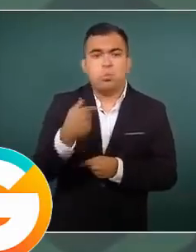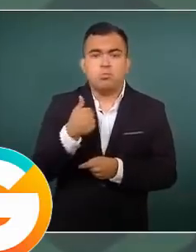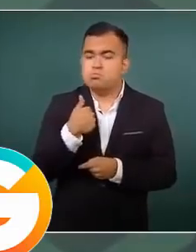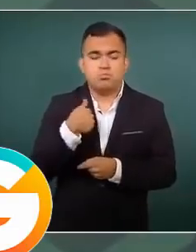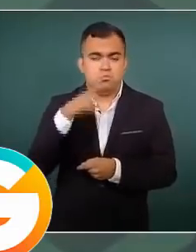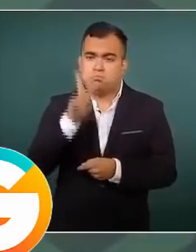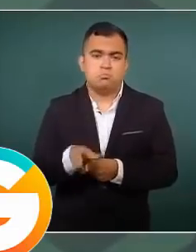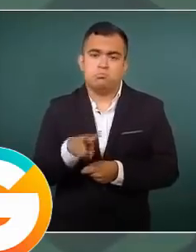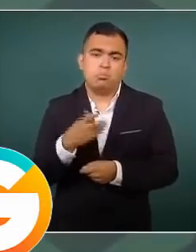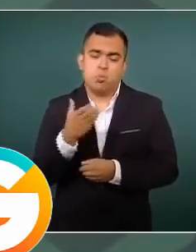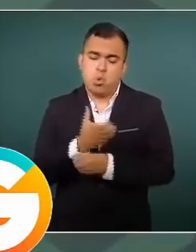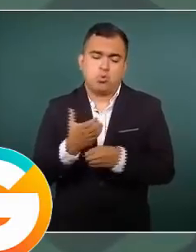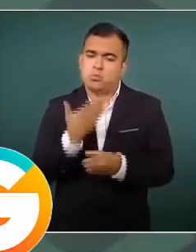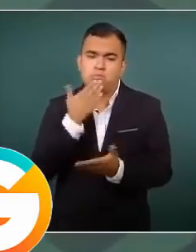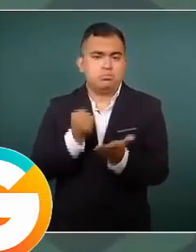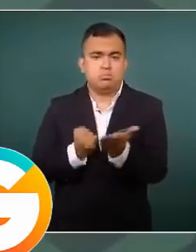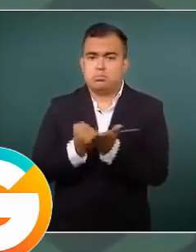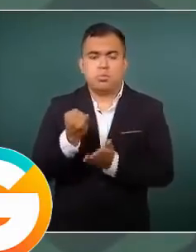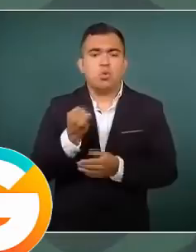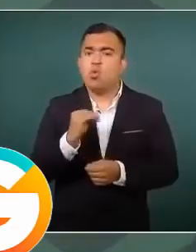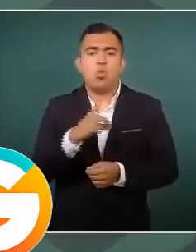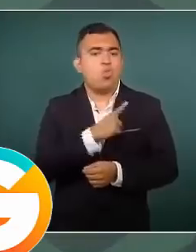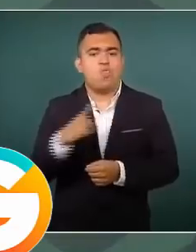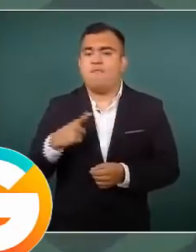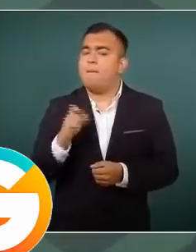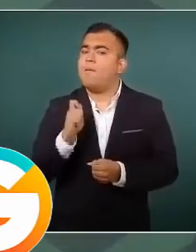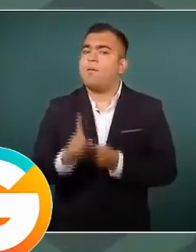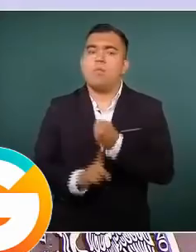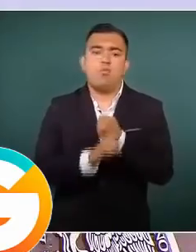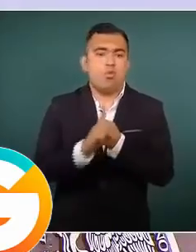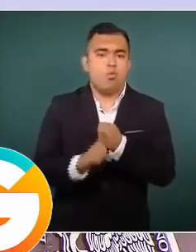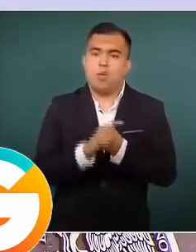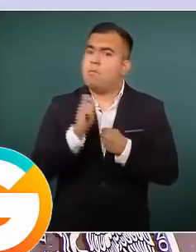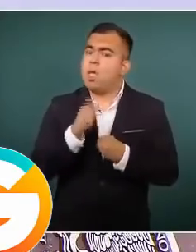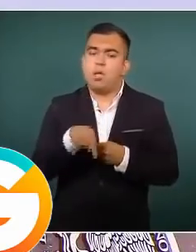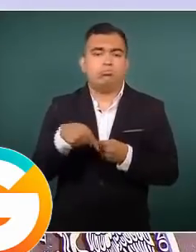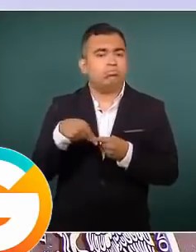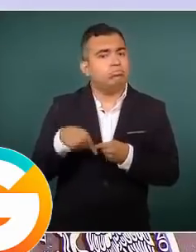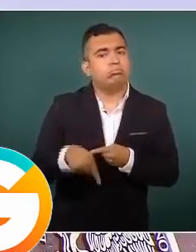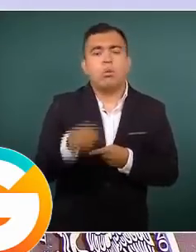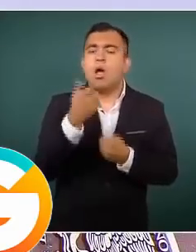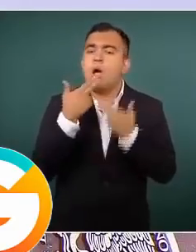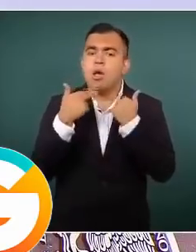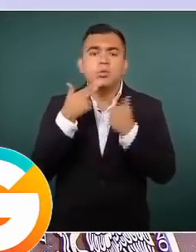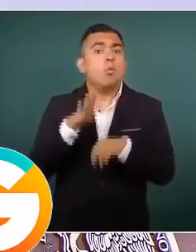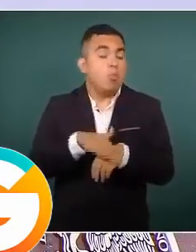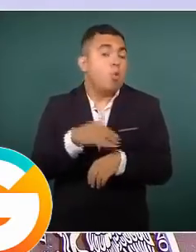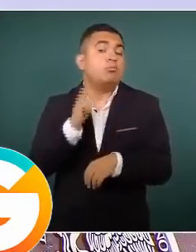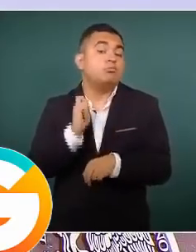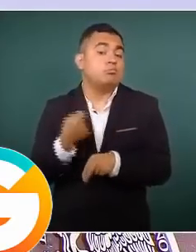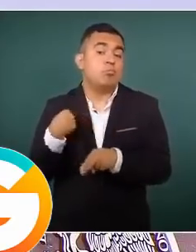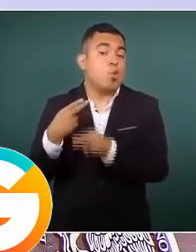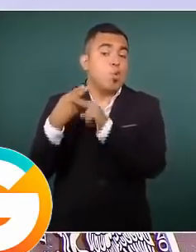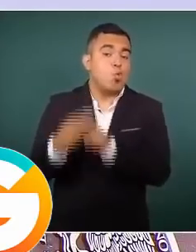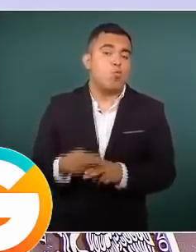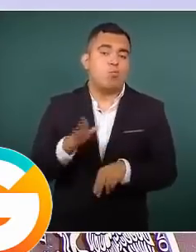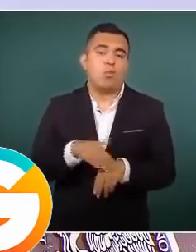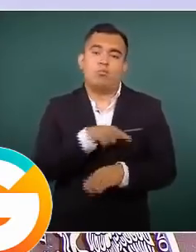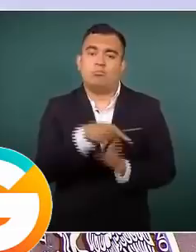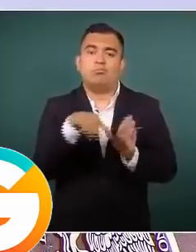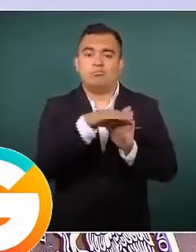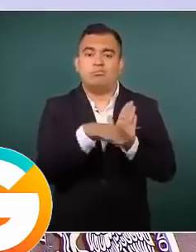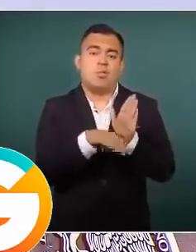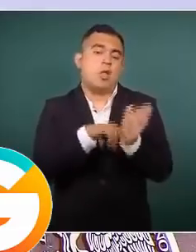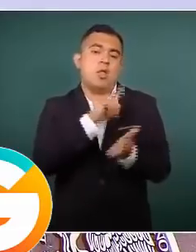haber ningún problema para que este proceso camine y sea registrado en Hacienda como tal, porque ha cumplido con todos los pasos que marca la ley. Y segundo,